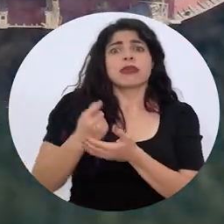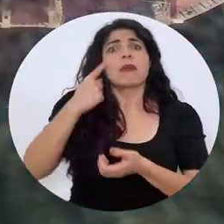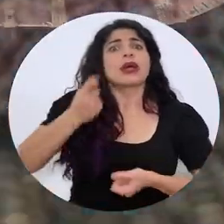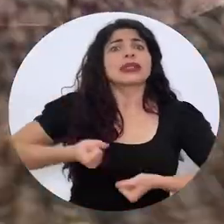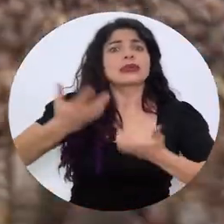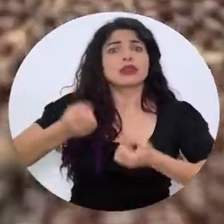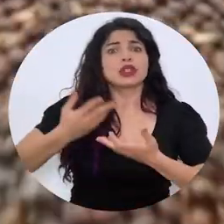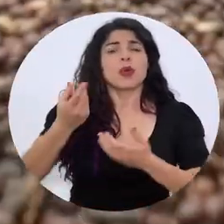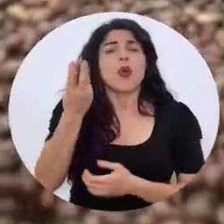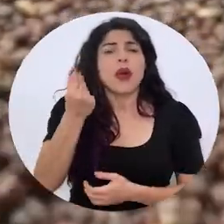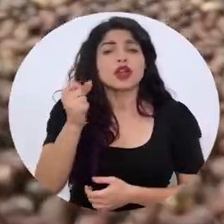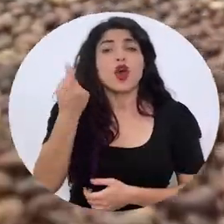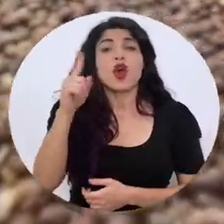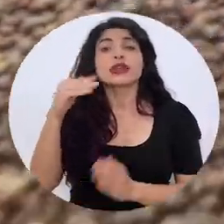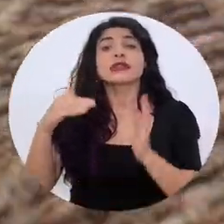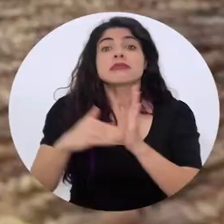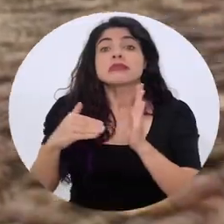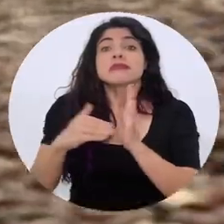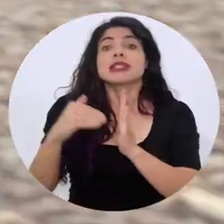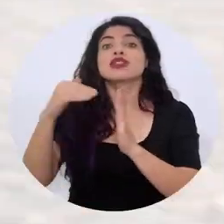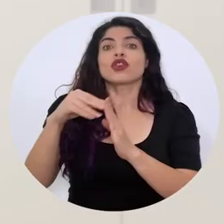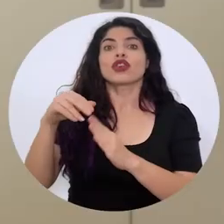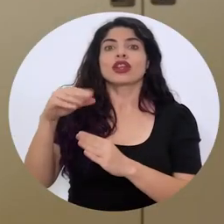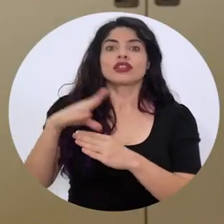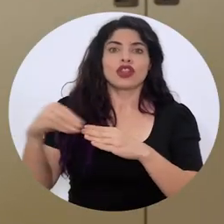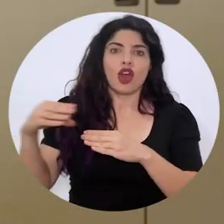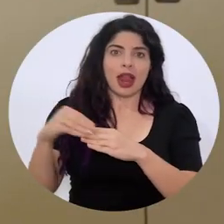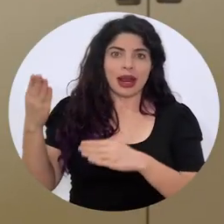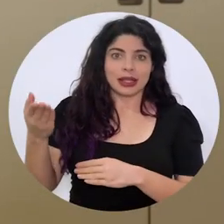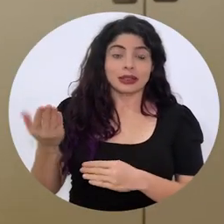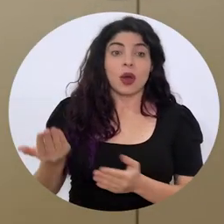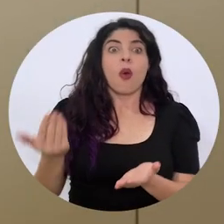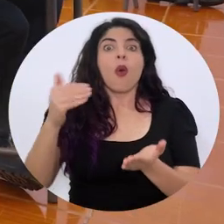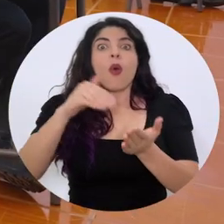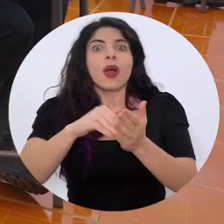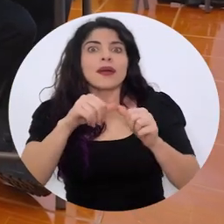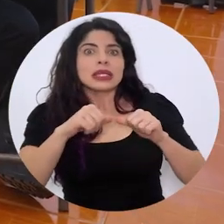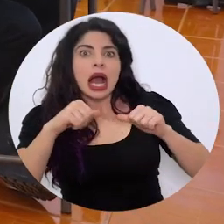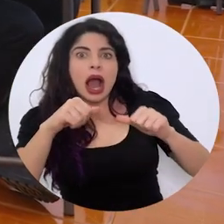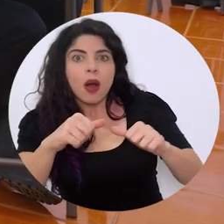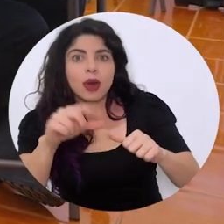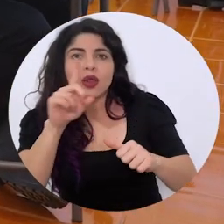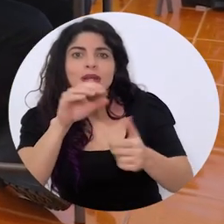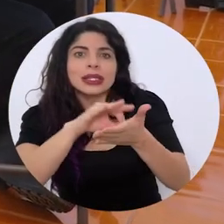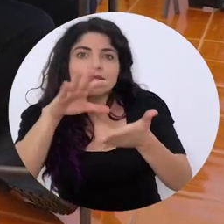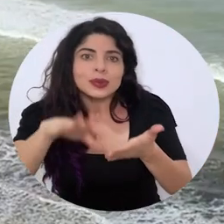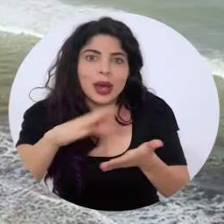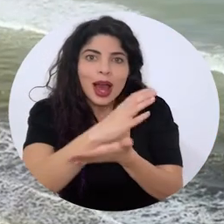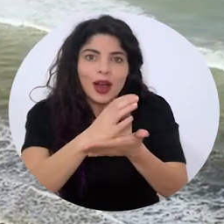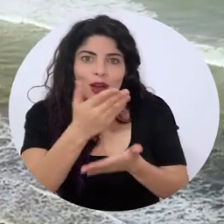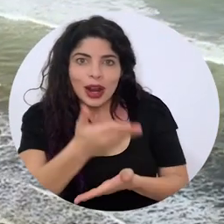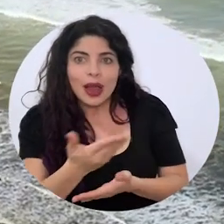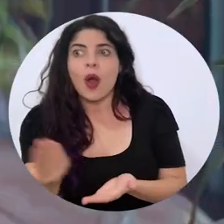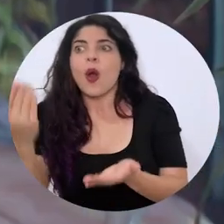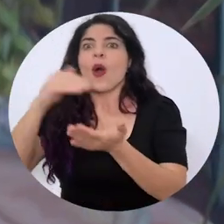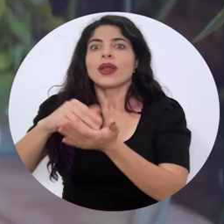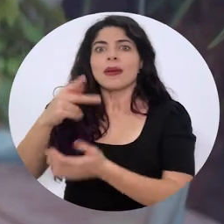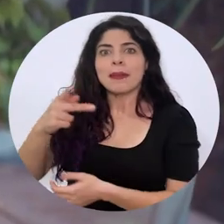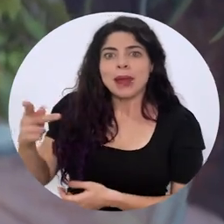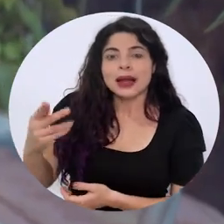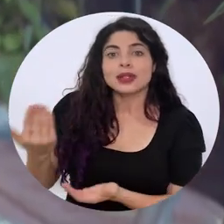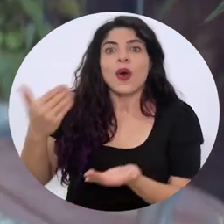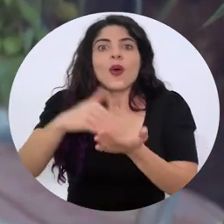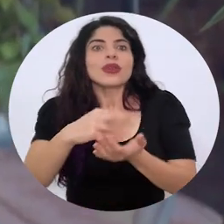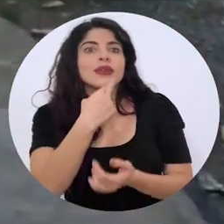bienes. 11.000 millones de dólares. Regresamos a las aulas en escuelas y colegios. Volvimos a las playas,